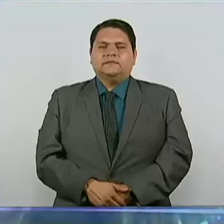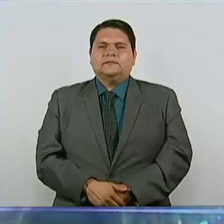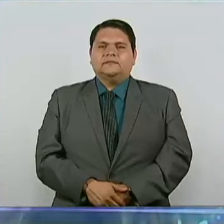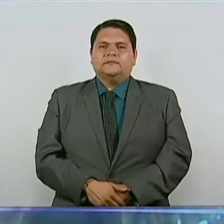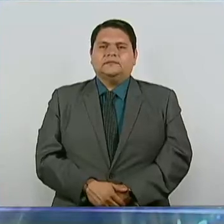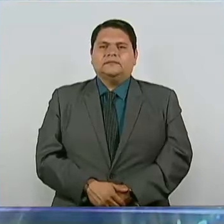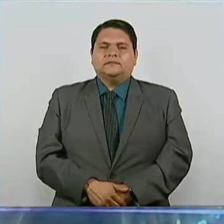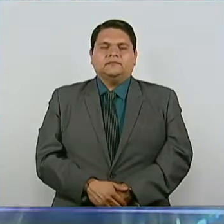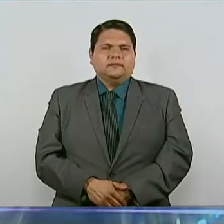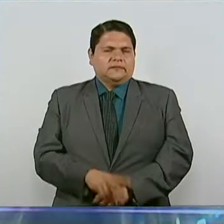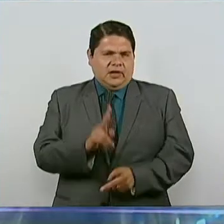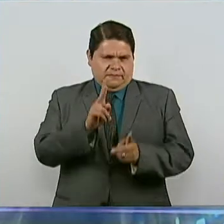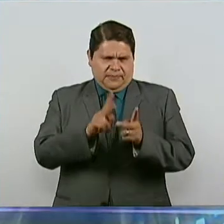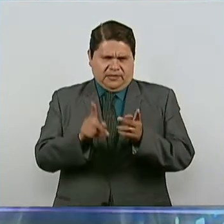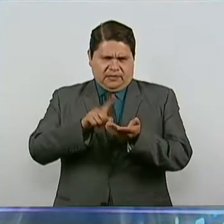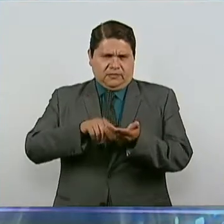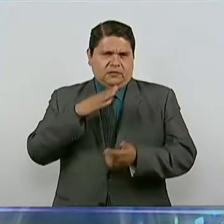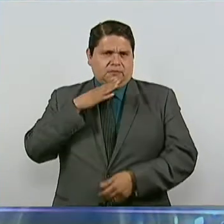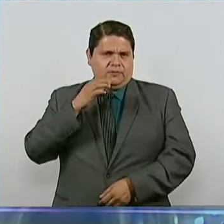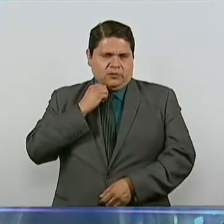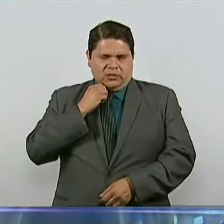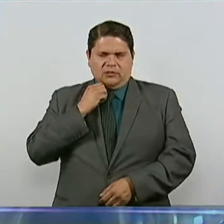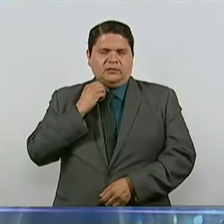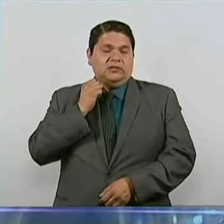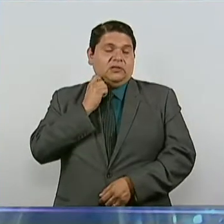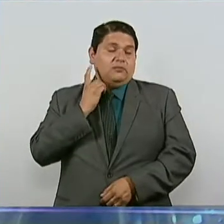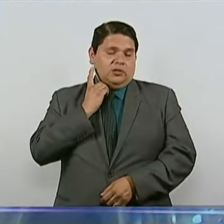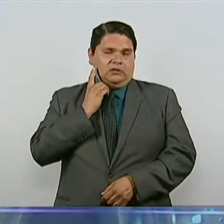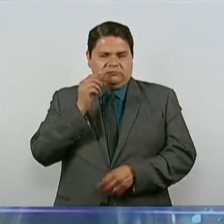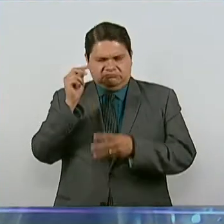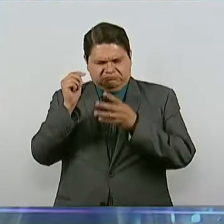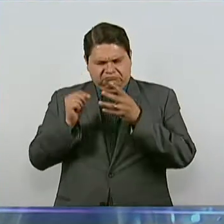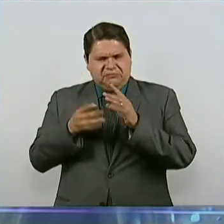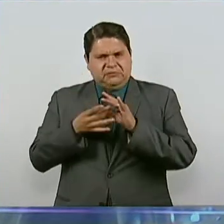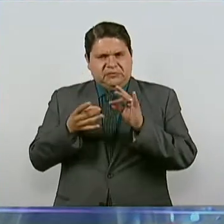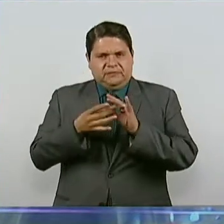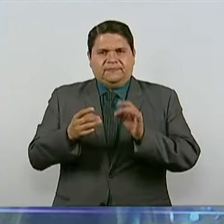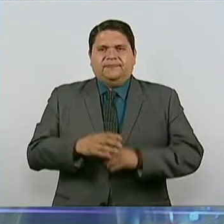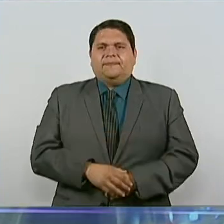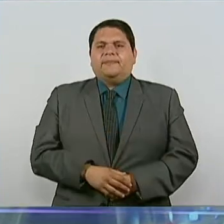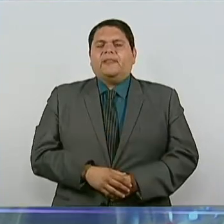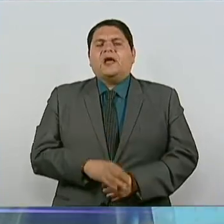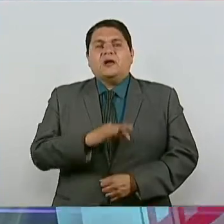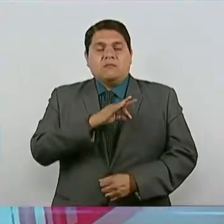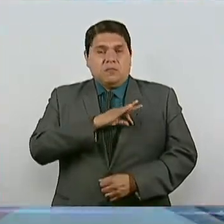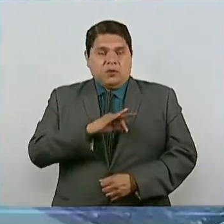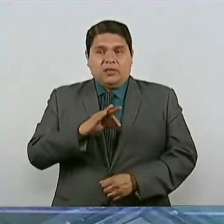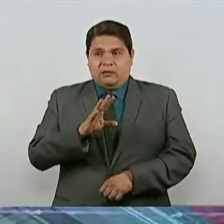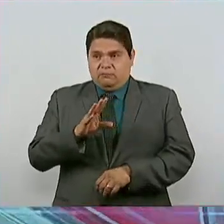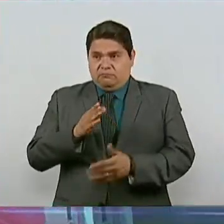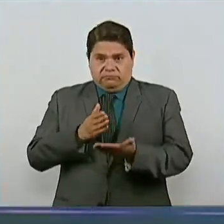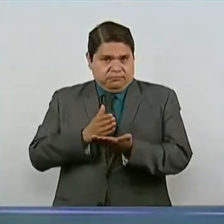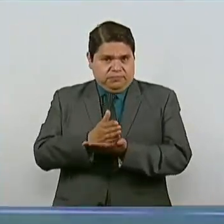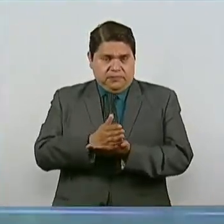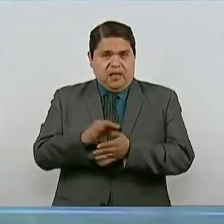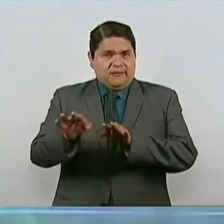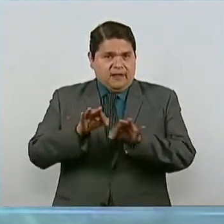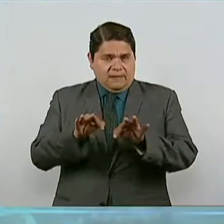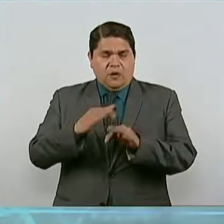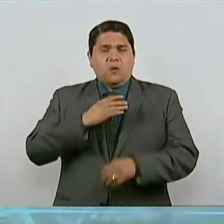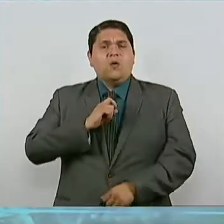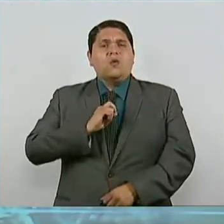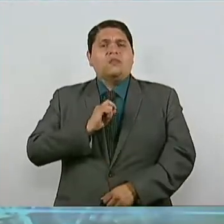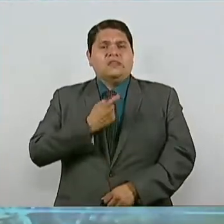Es momento de conocer parte del trabajo en la Cámara de Diputados. Con el objetivo de garantizar el acceso a un trabajo digno y bien remunerado en México,